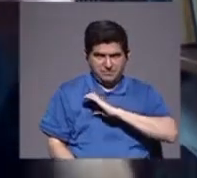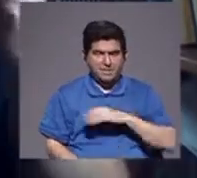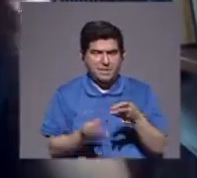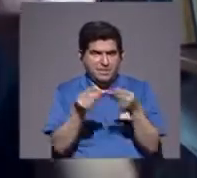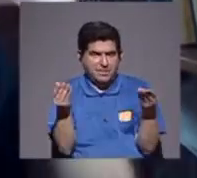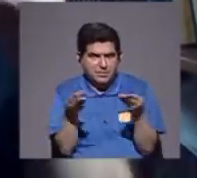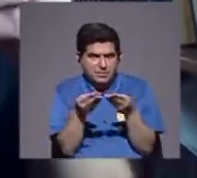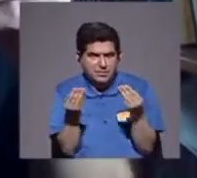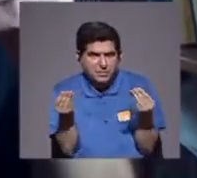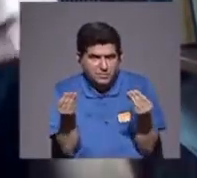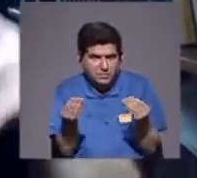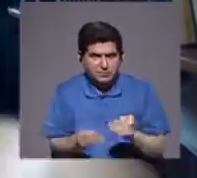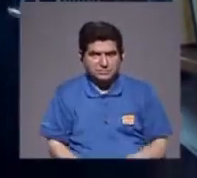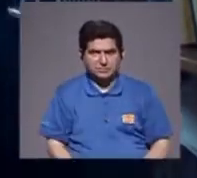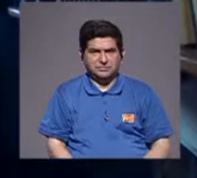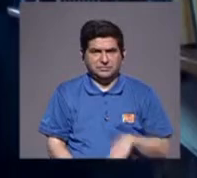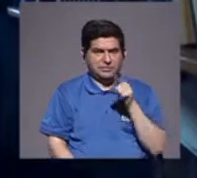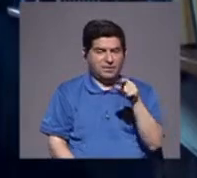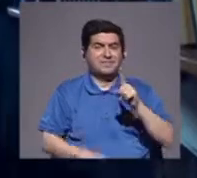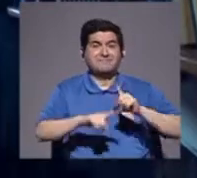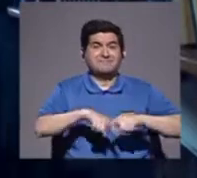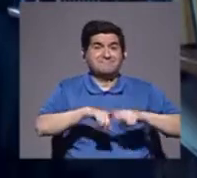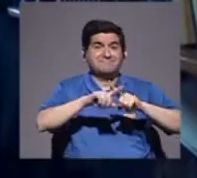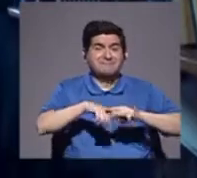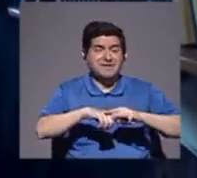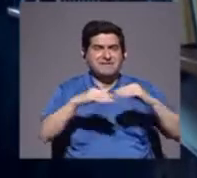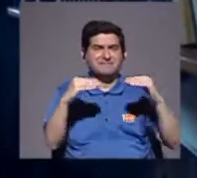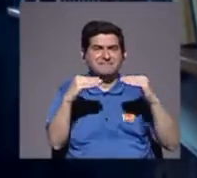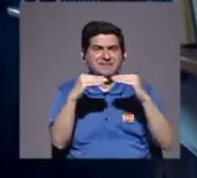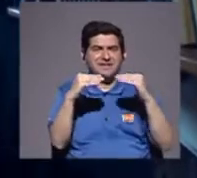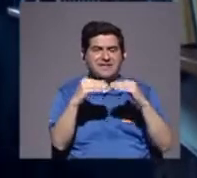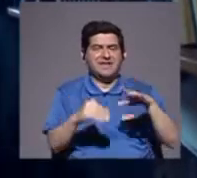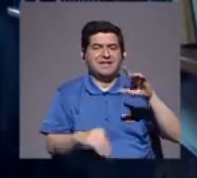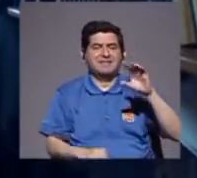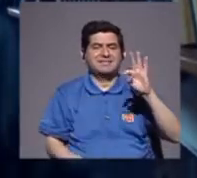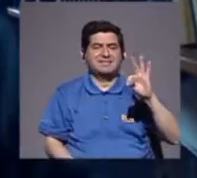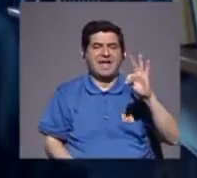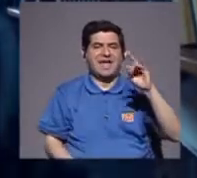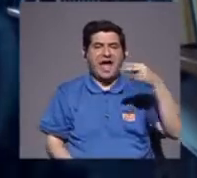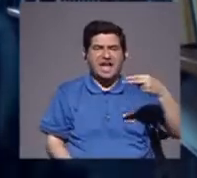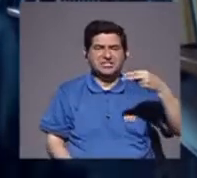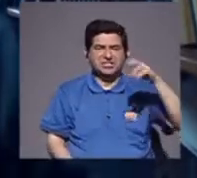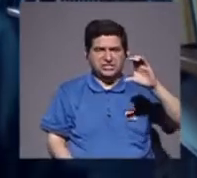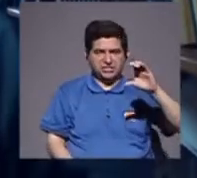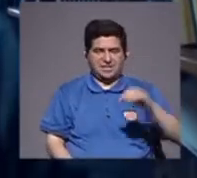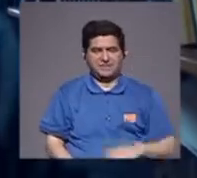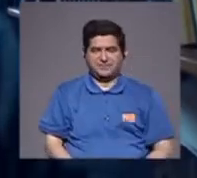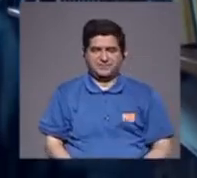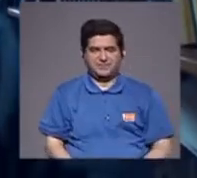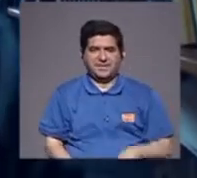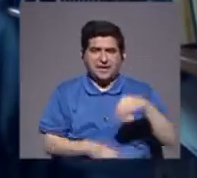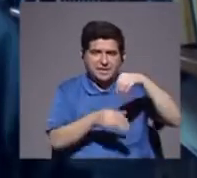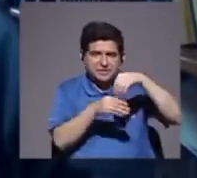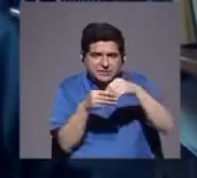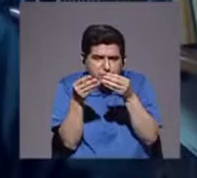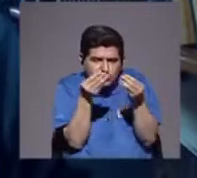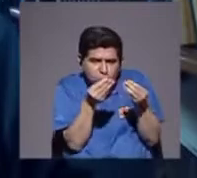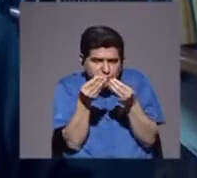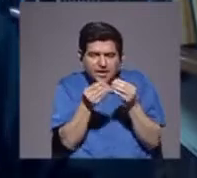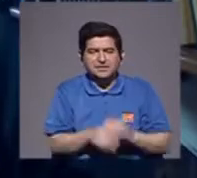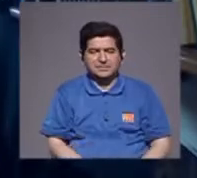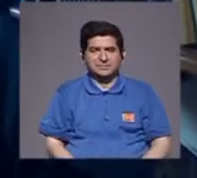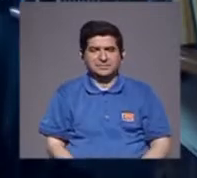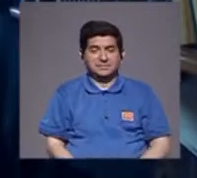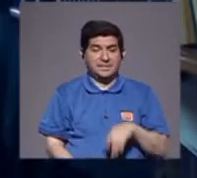producto, que estamos hablando, depende mucho, de los niveles, de THC, de hidro, canabidol, este